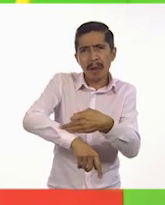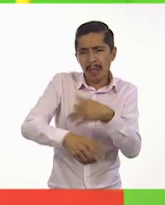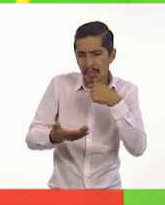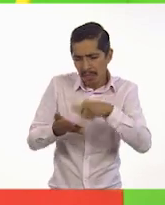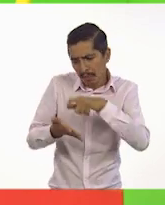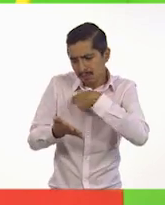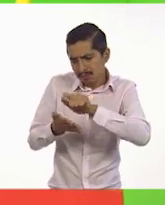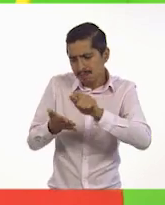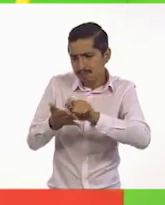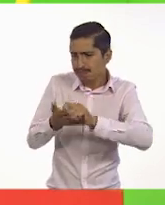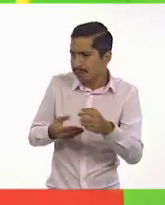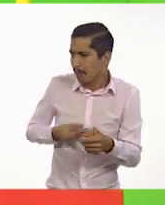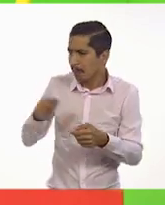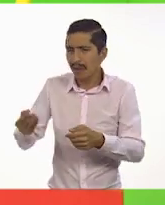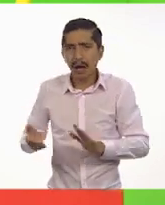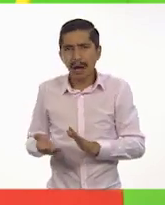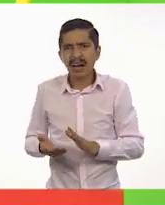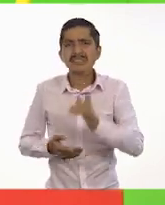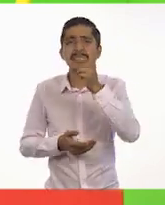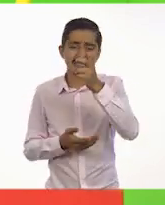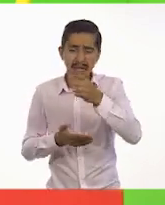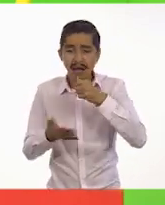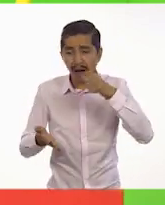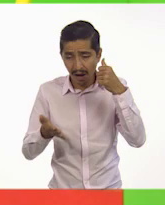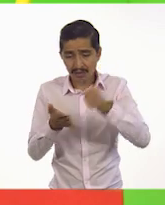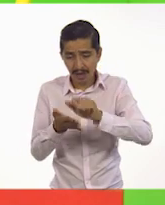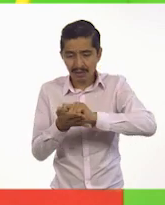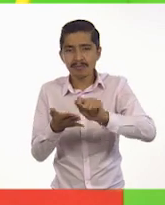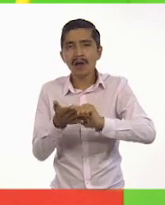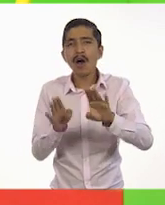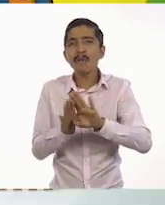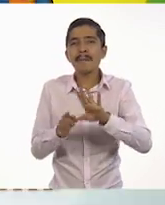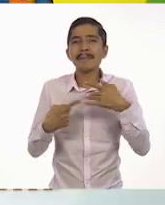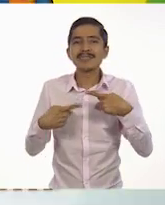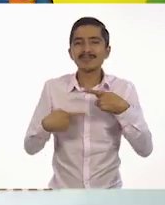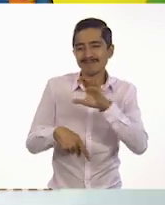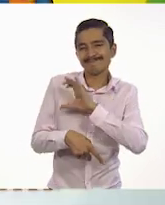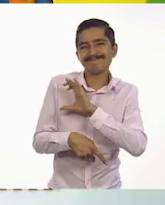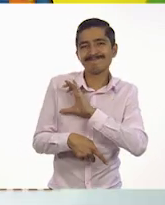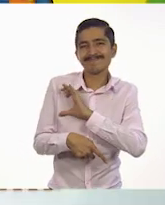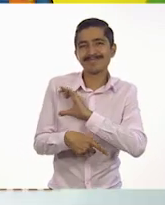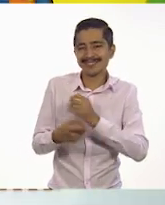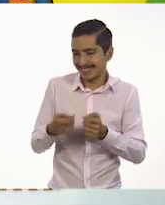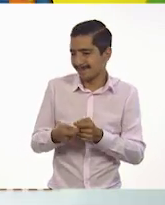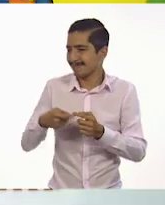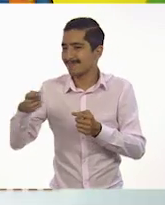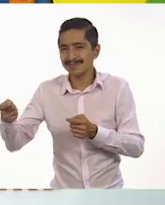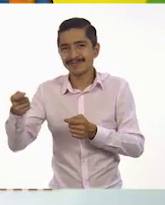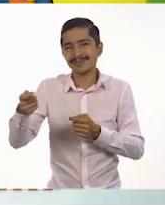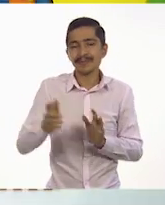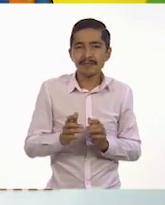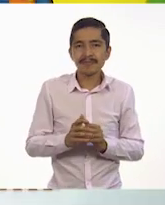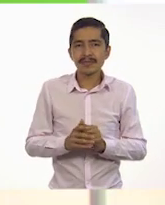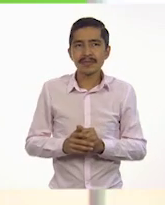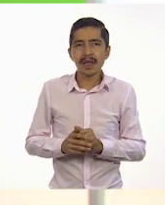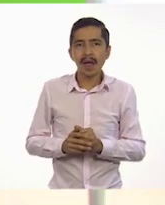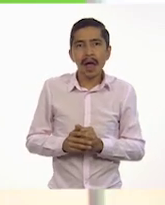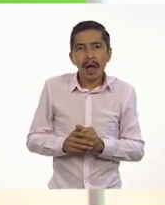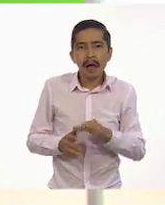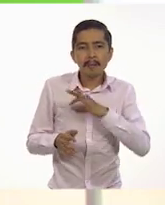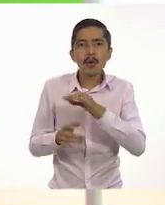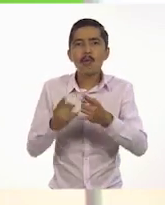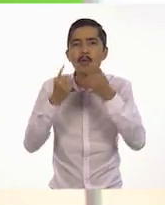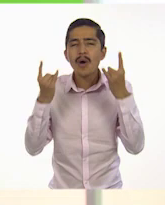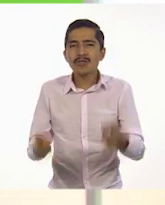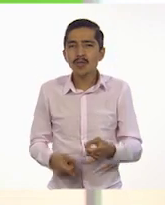Recuerda que las cartas nos permiten decirles cosas a nuestros seres queridos. Oye Itza, ¿podemos registrar el